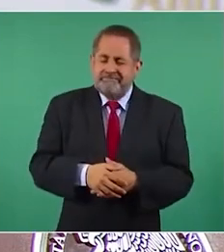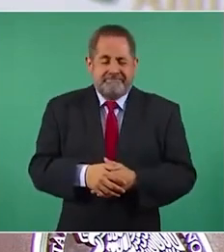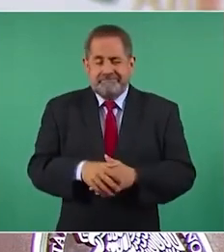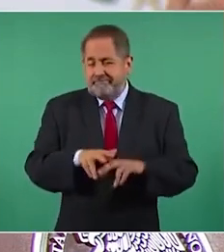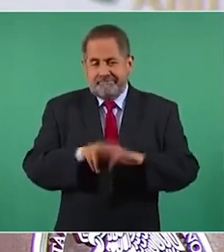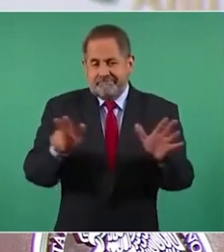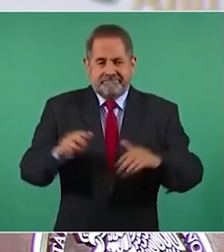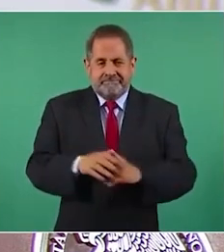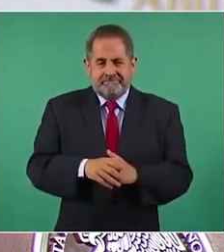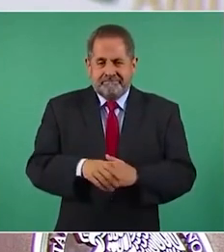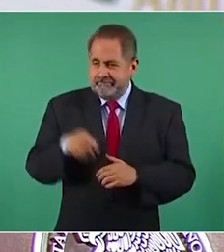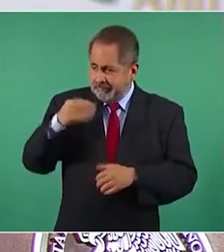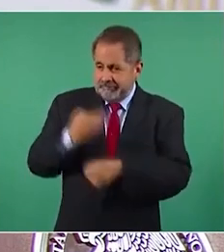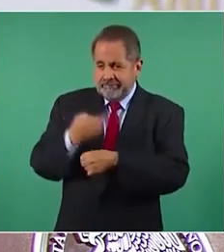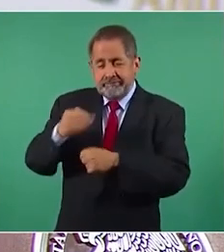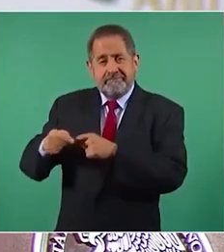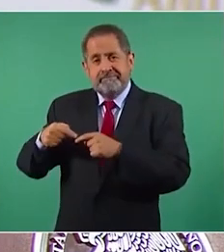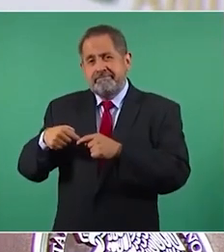porque va a cambiar esto